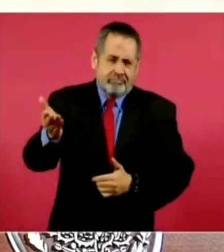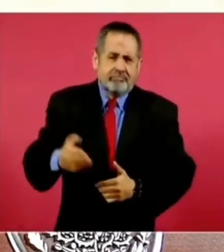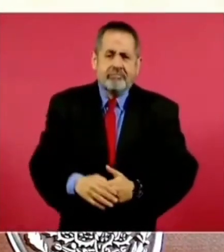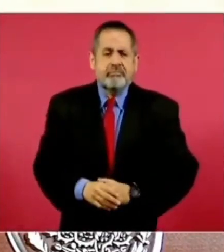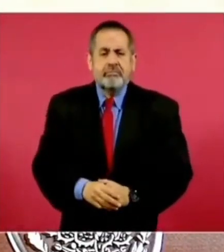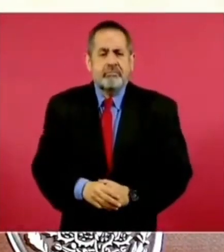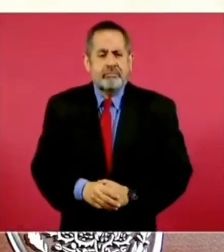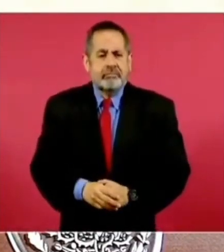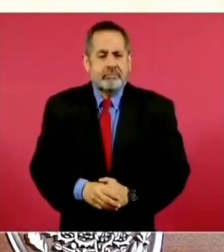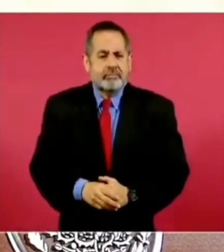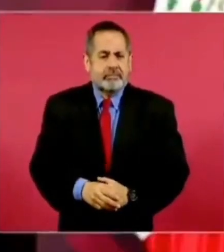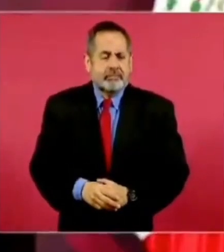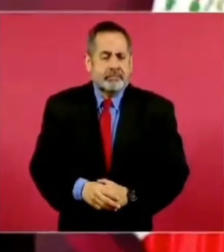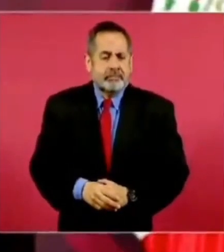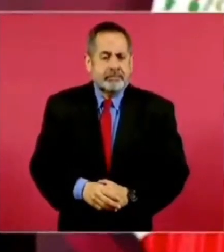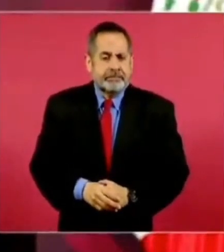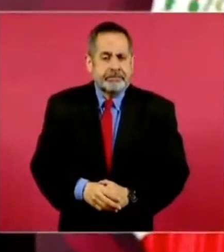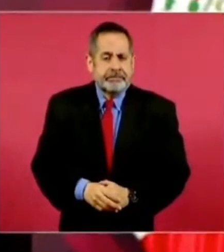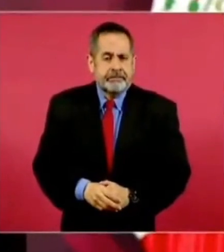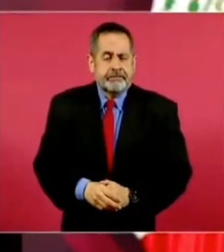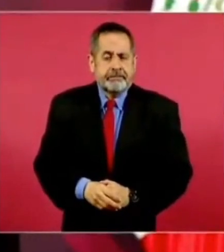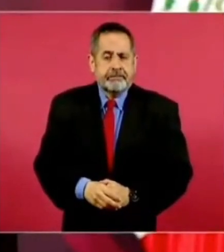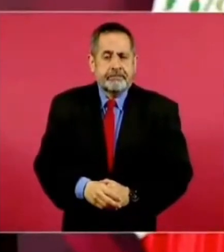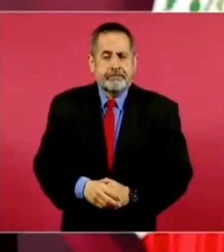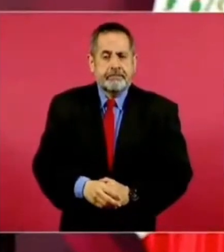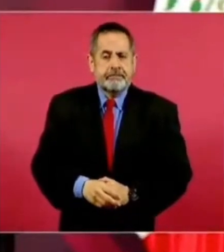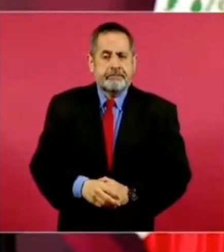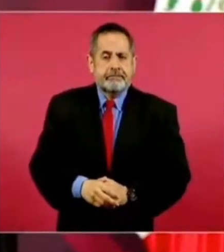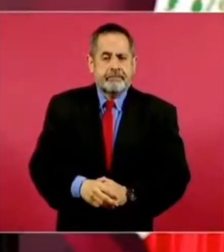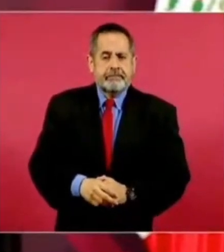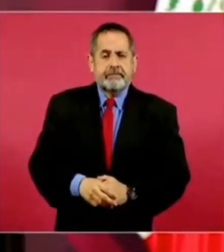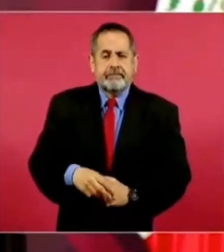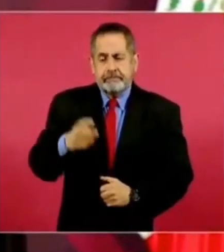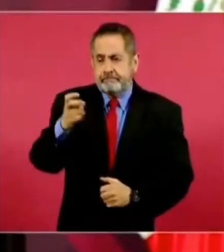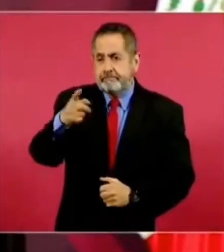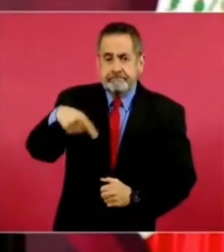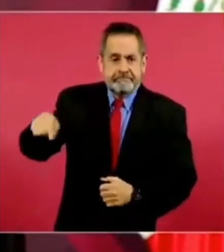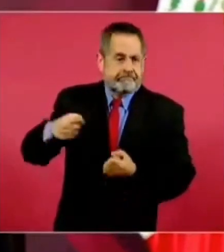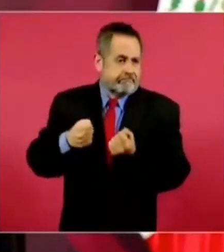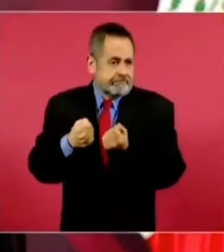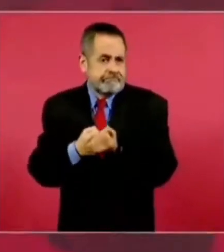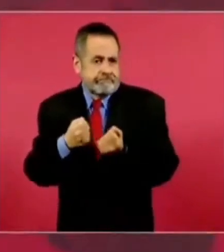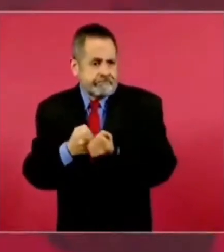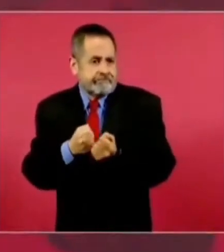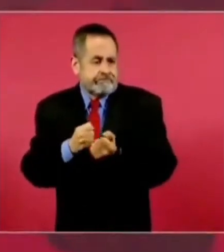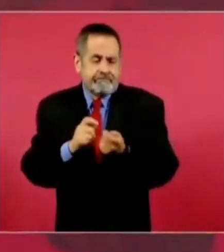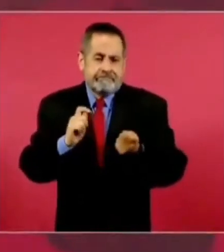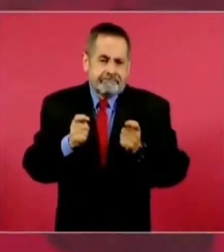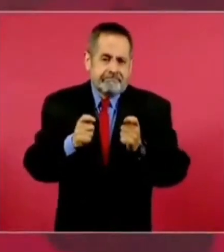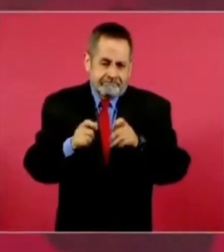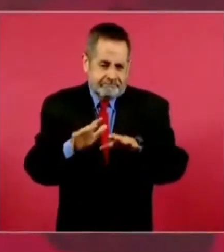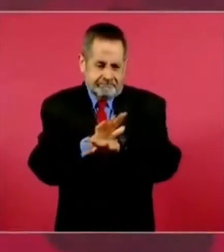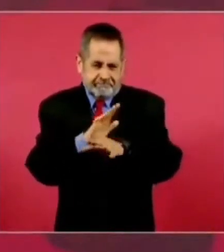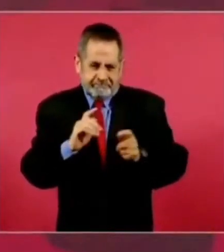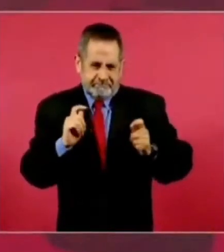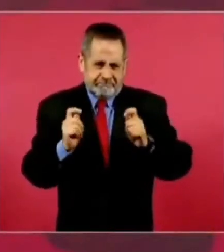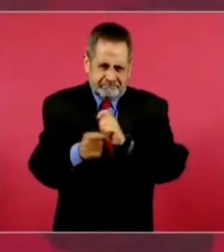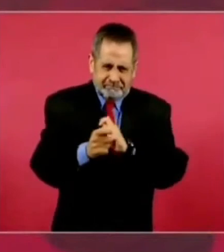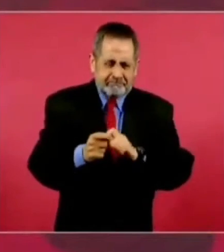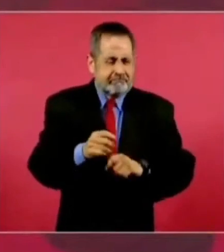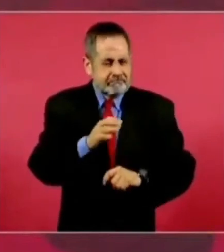que es el que está impulsando la transformación y no va a permitir